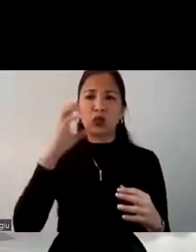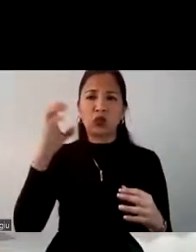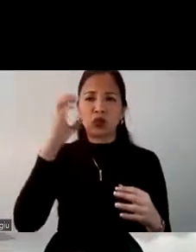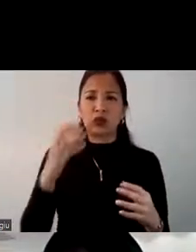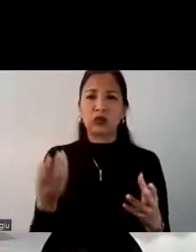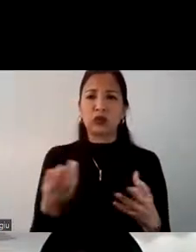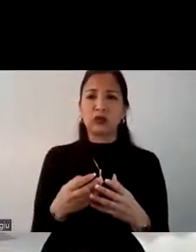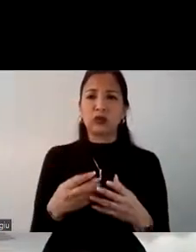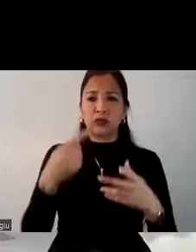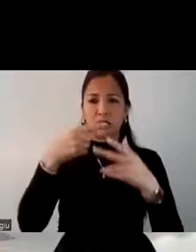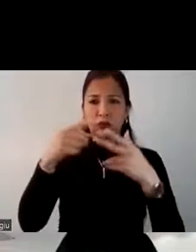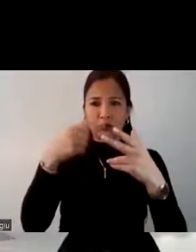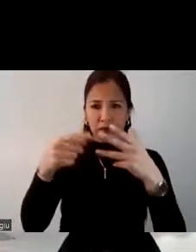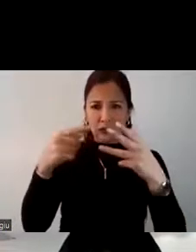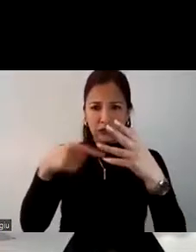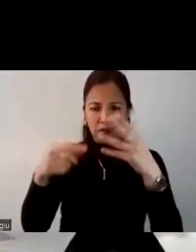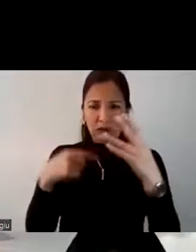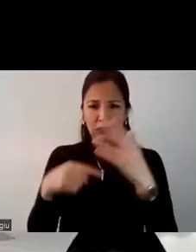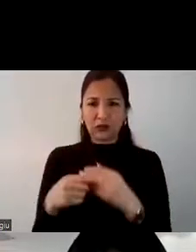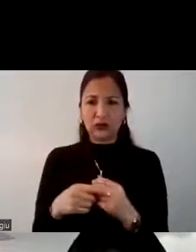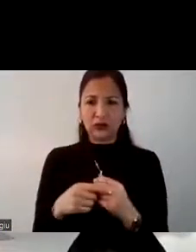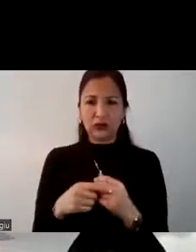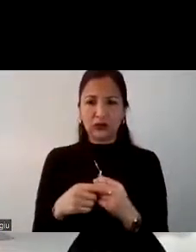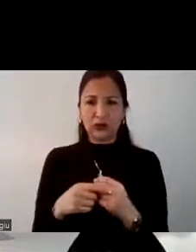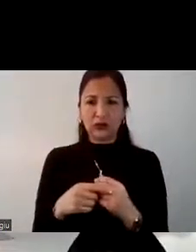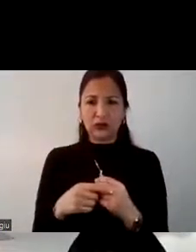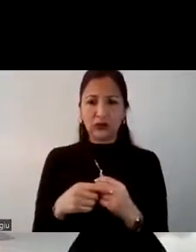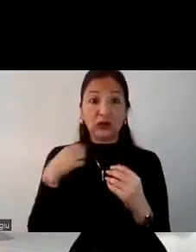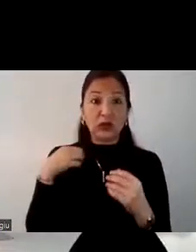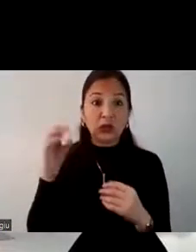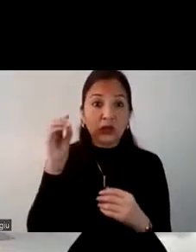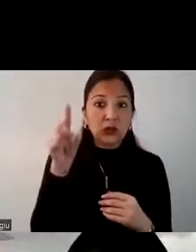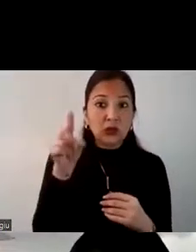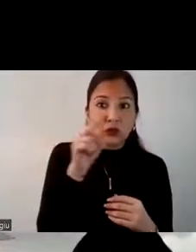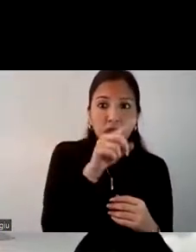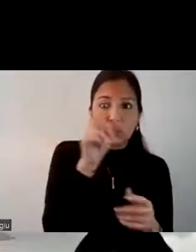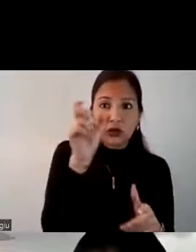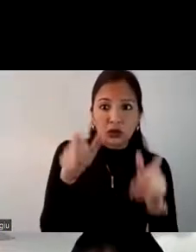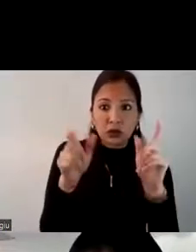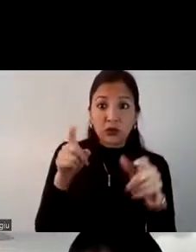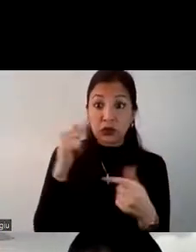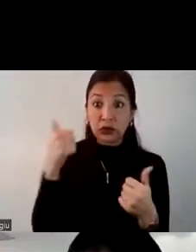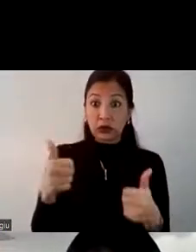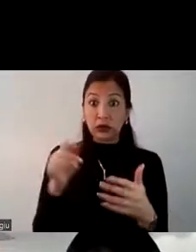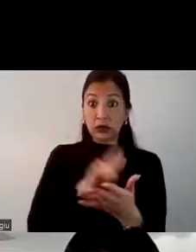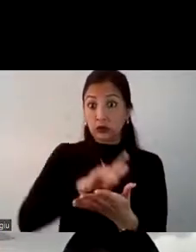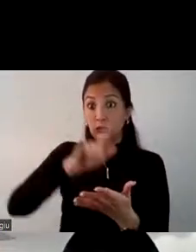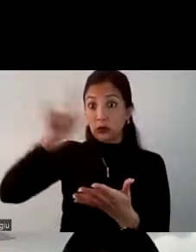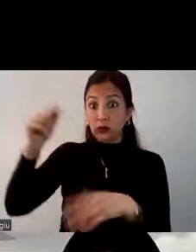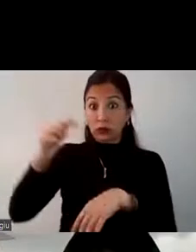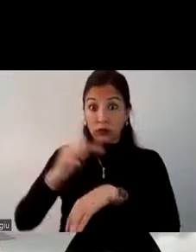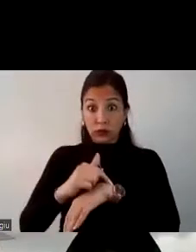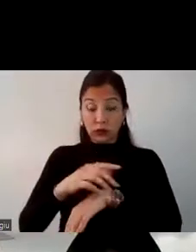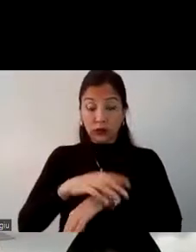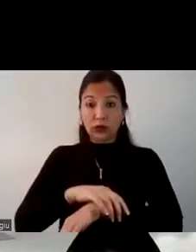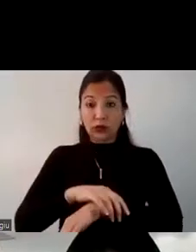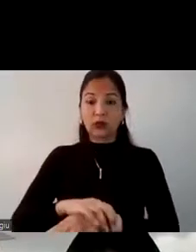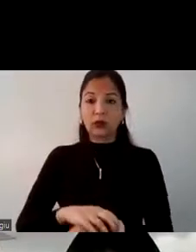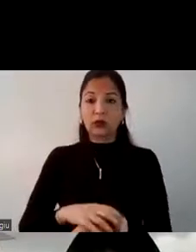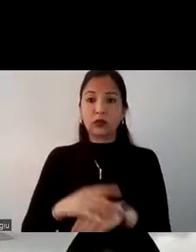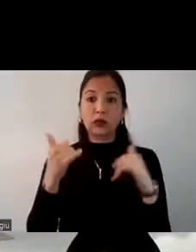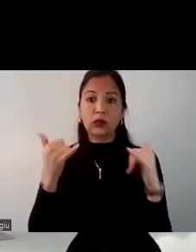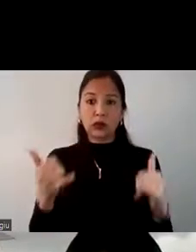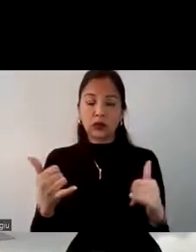medio de los siguientes objetivos específicos. Identificar si el entrevistado ha viajado en este corto periodo de tiempo y su